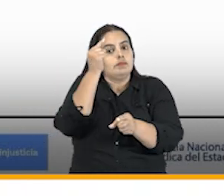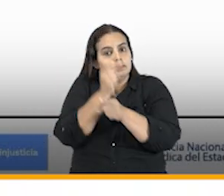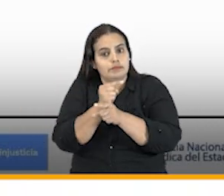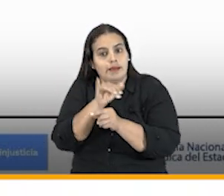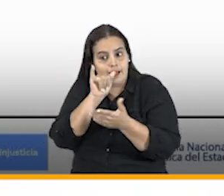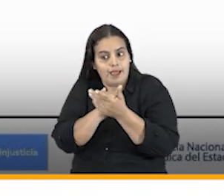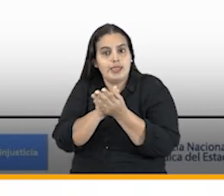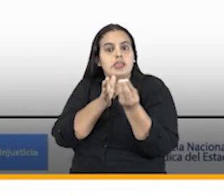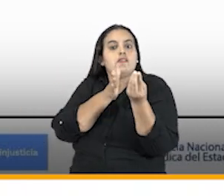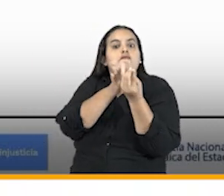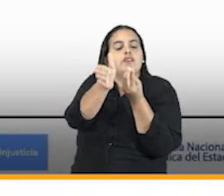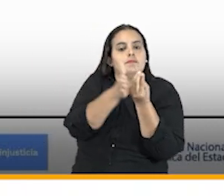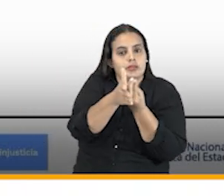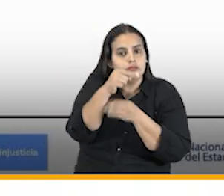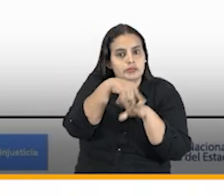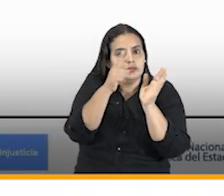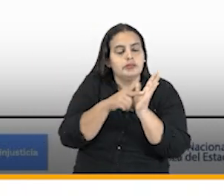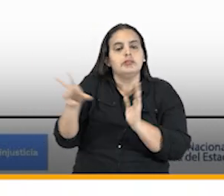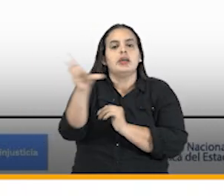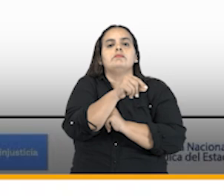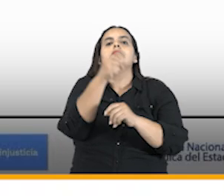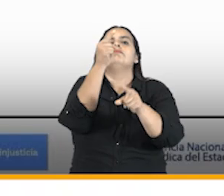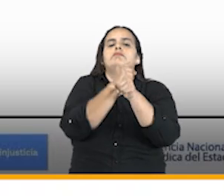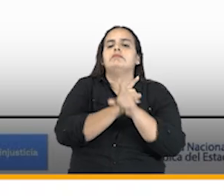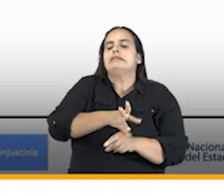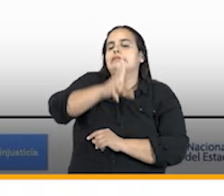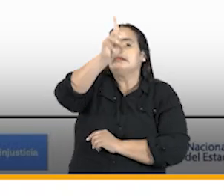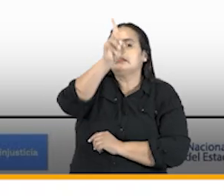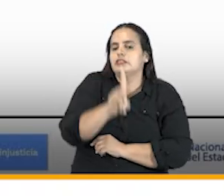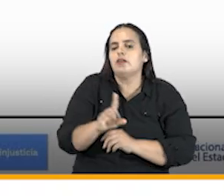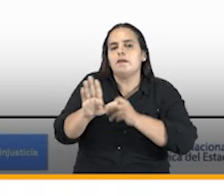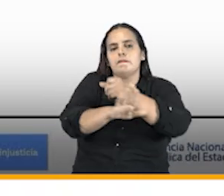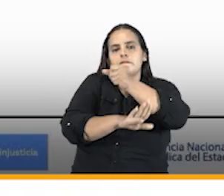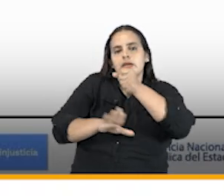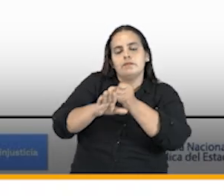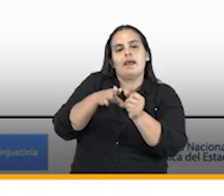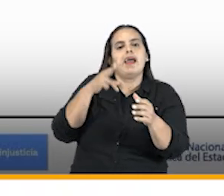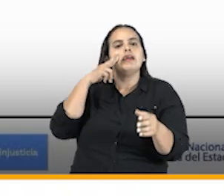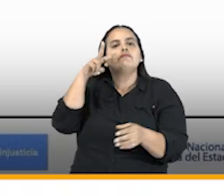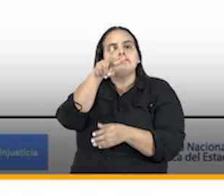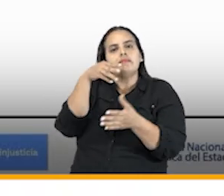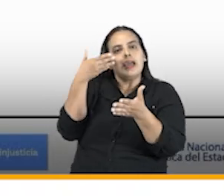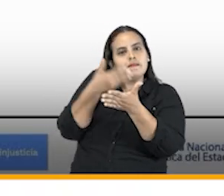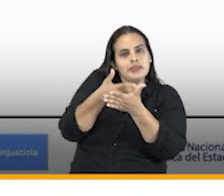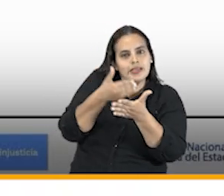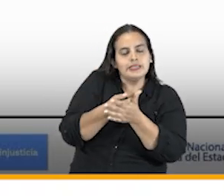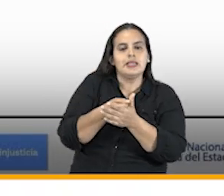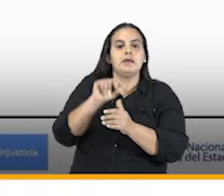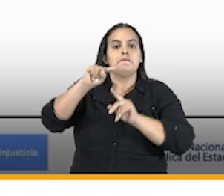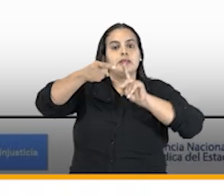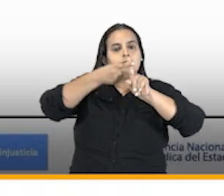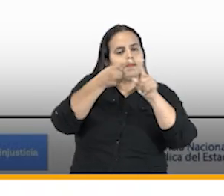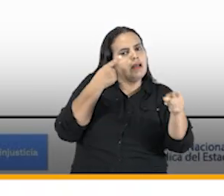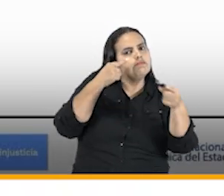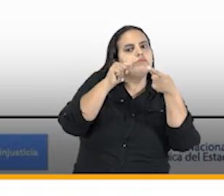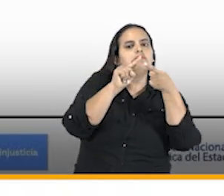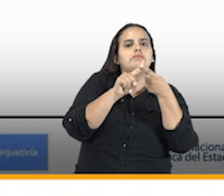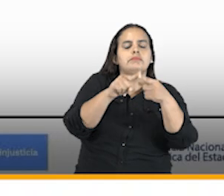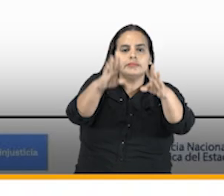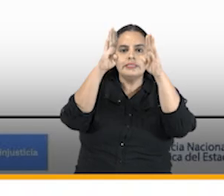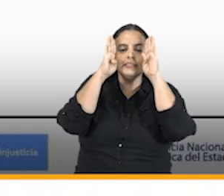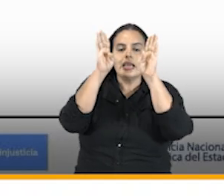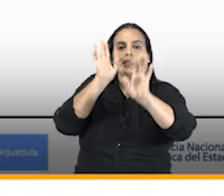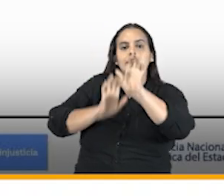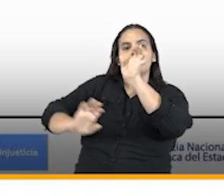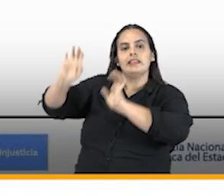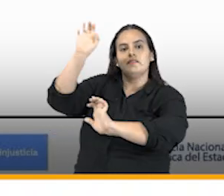de esa información que estamos recolectando nos permite tomar decisiones basadas en evidencia decisiones por un lado que van enfocadas a atender